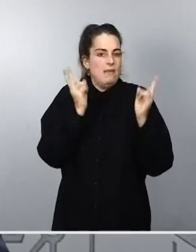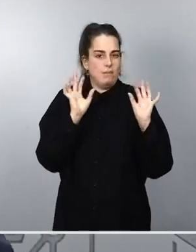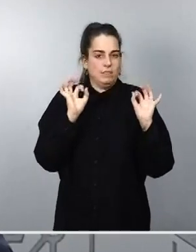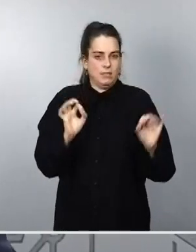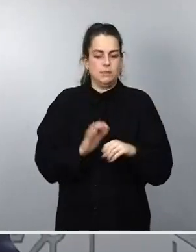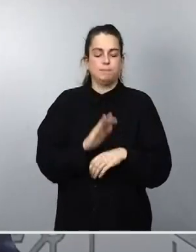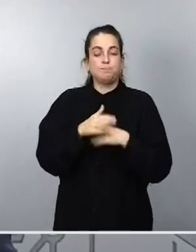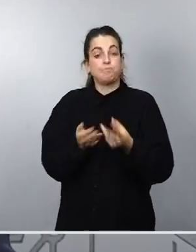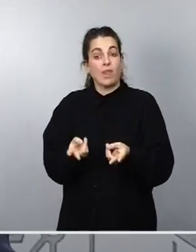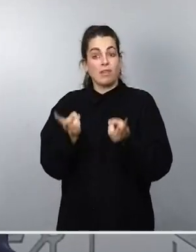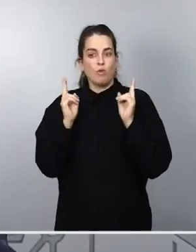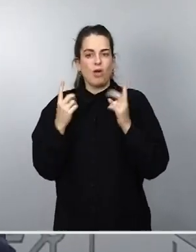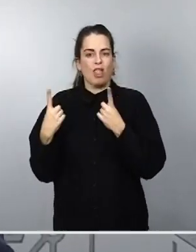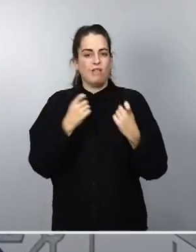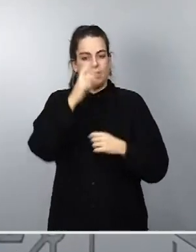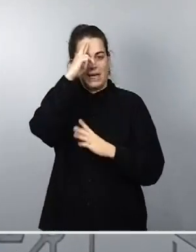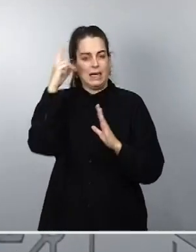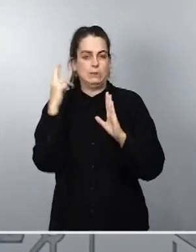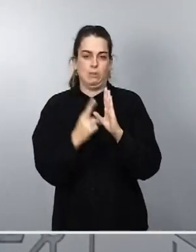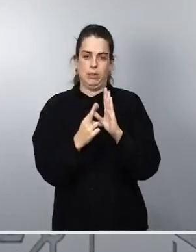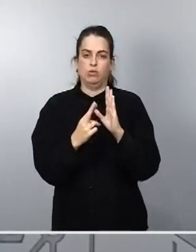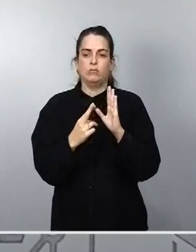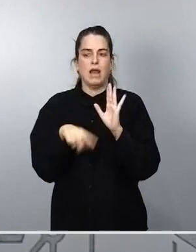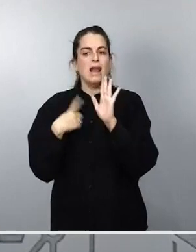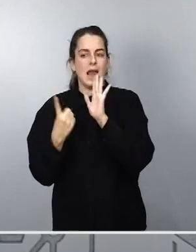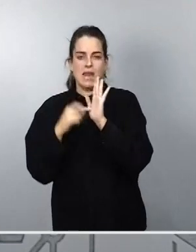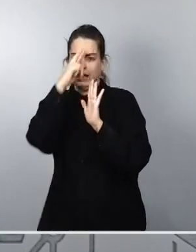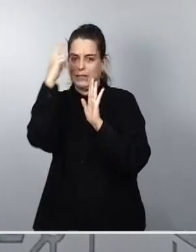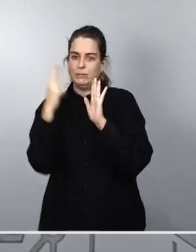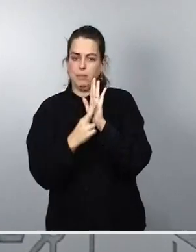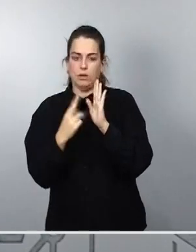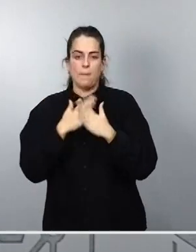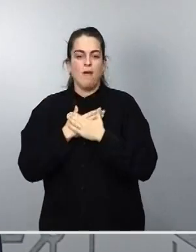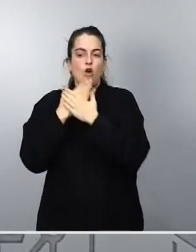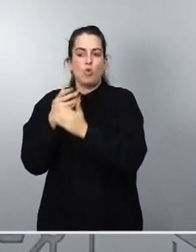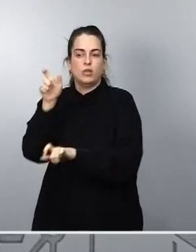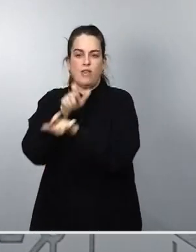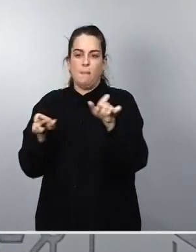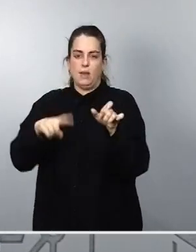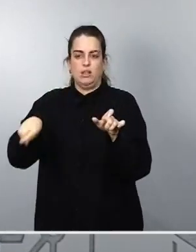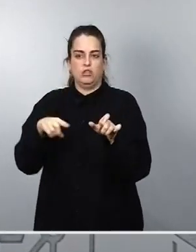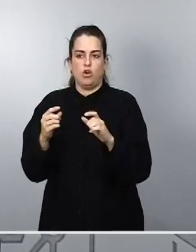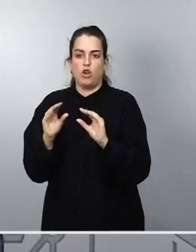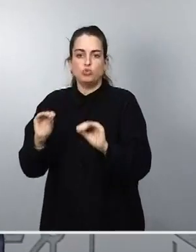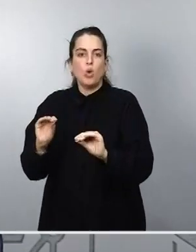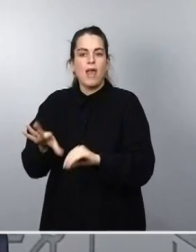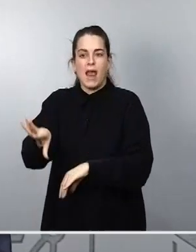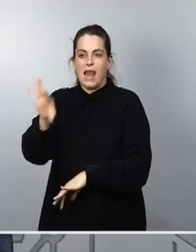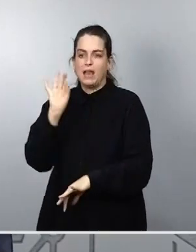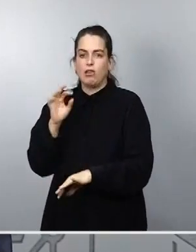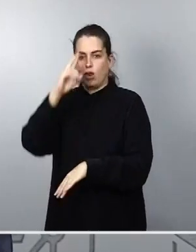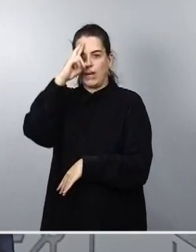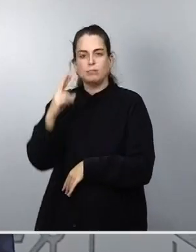requiere respeto a la ley, respeto a la voluntad popular de la que deriva la legitimidad de todos los poderes, también del Poder